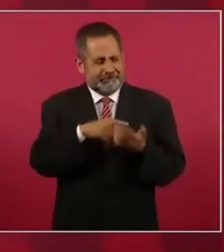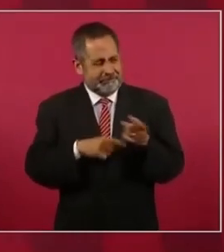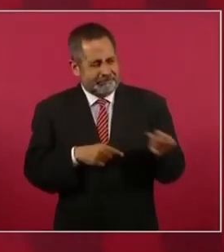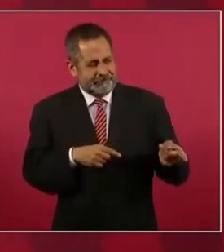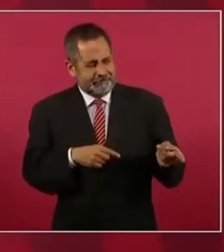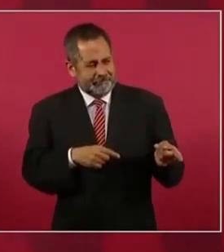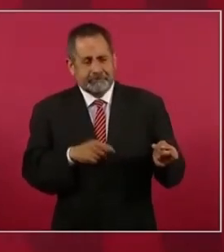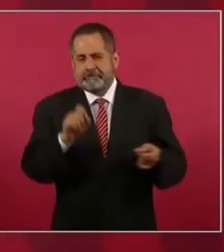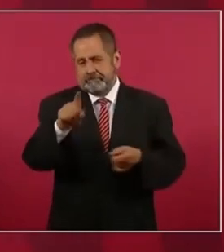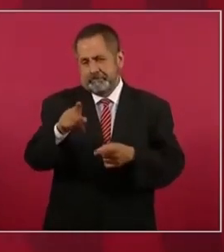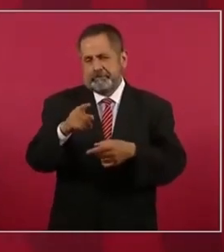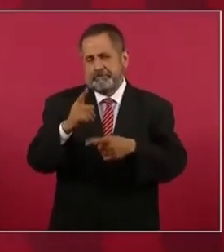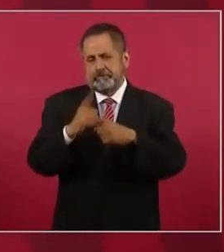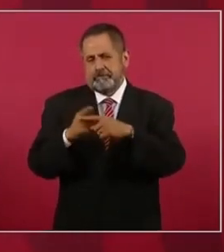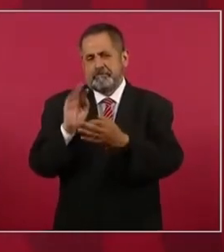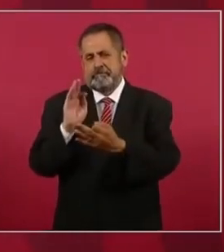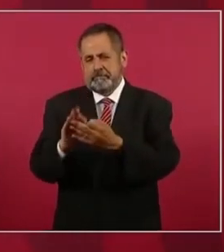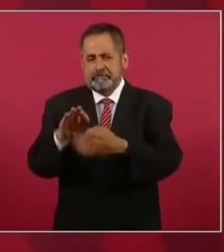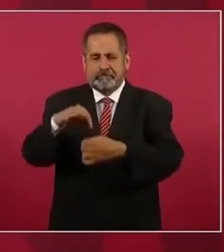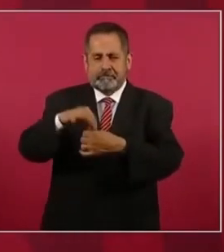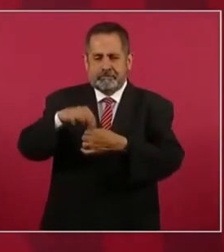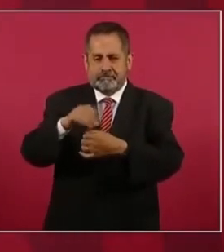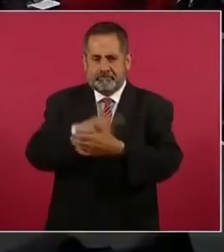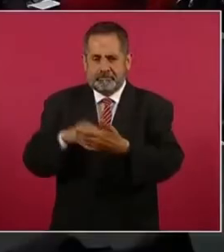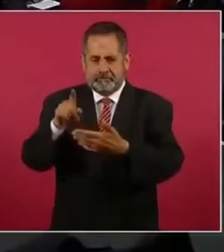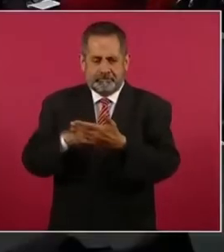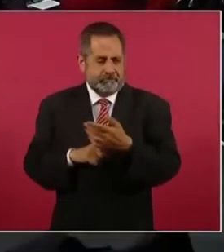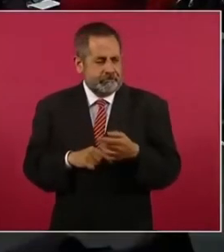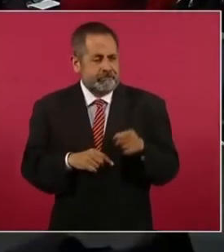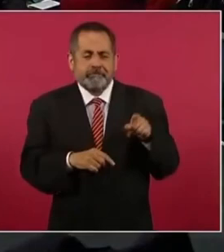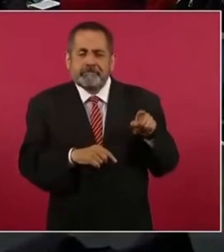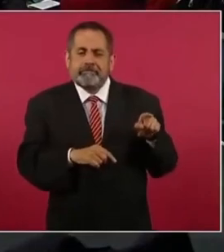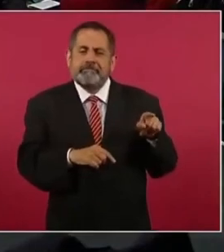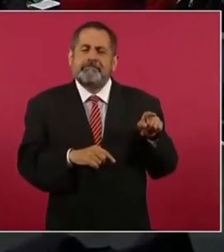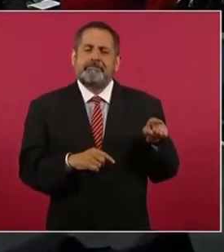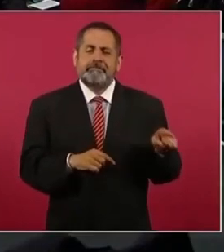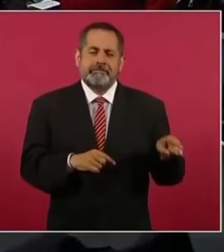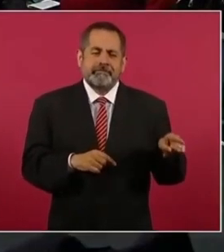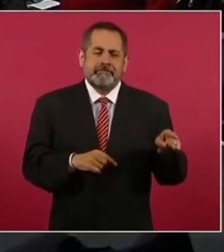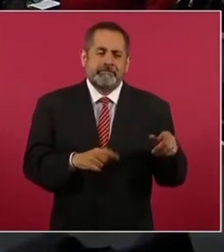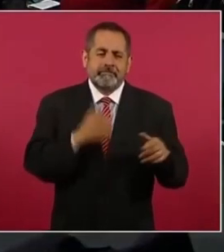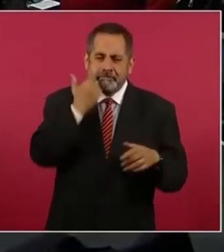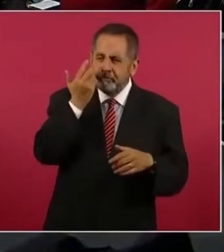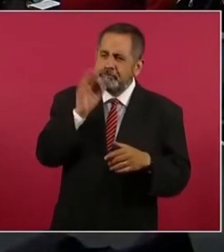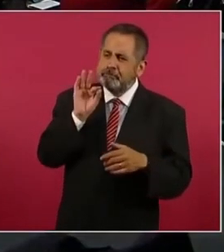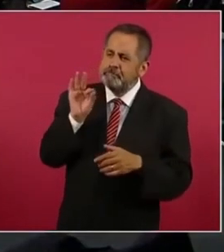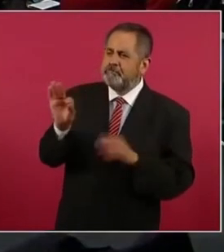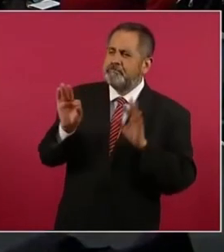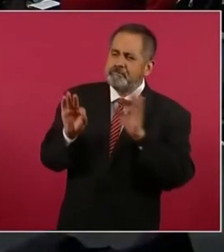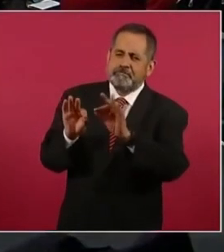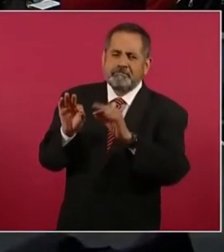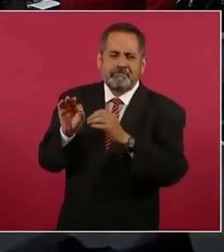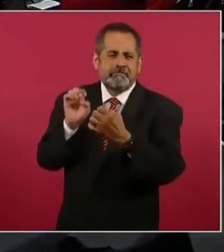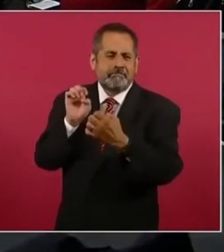también por las elecciones, queriendo confundir, engañar,